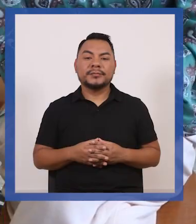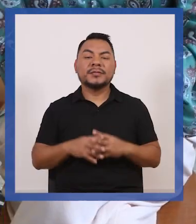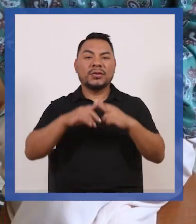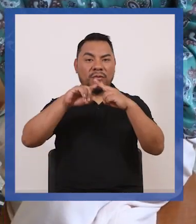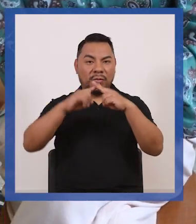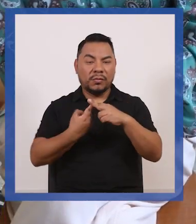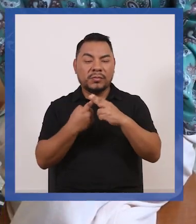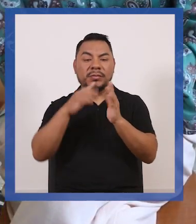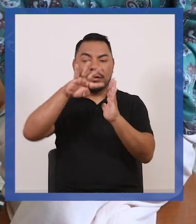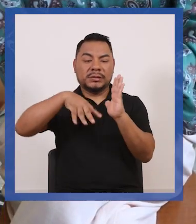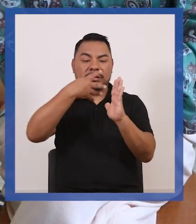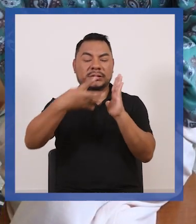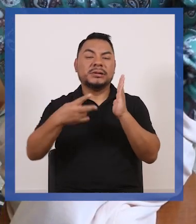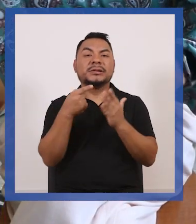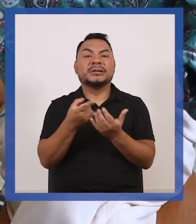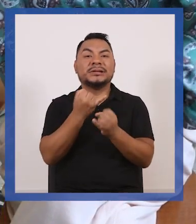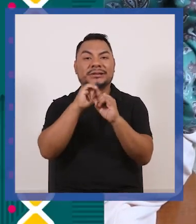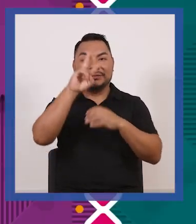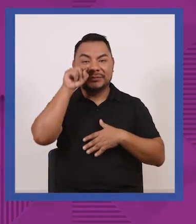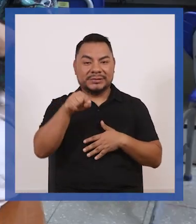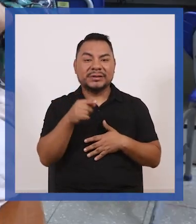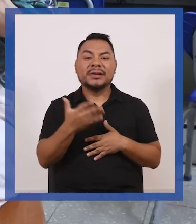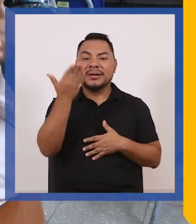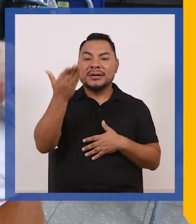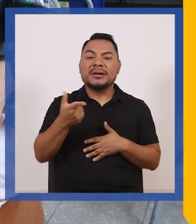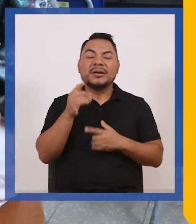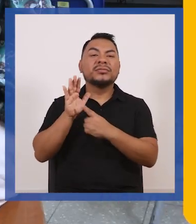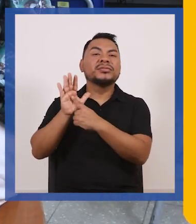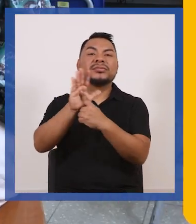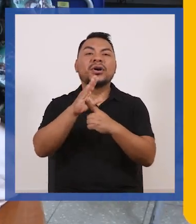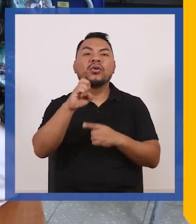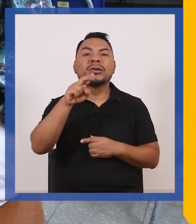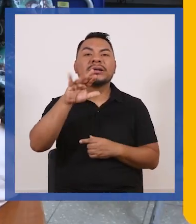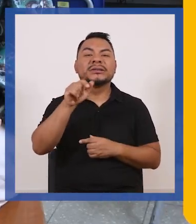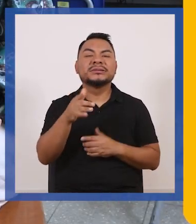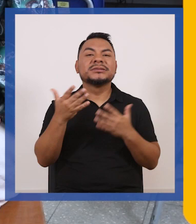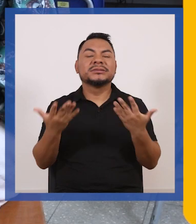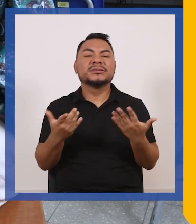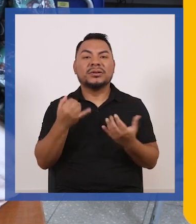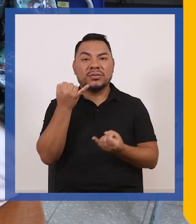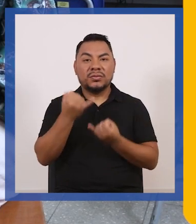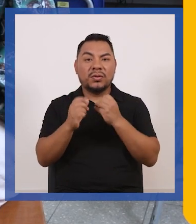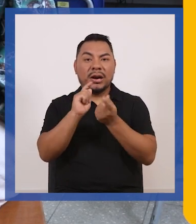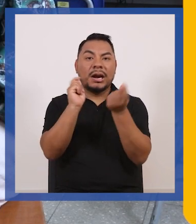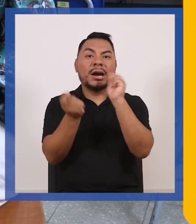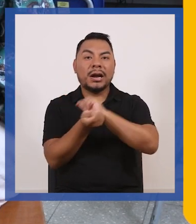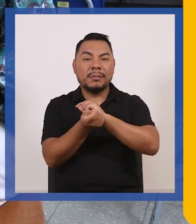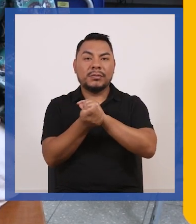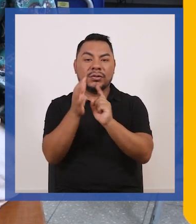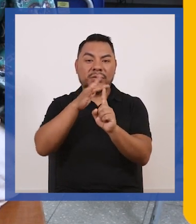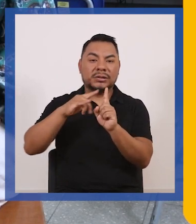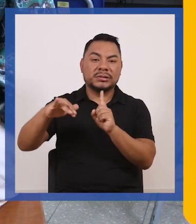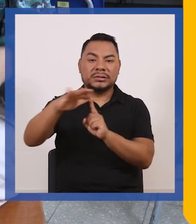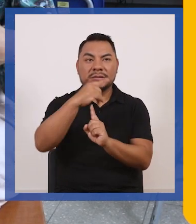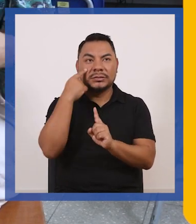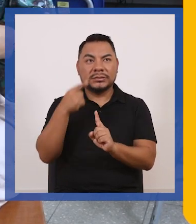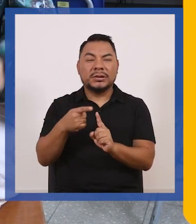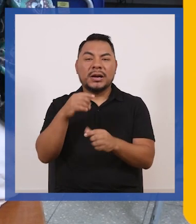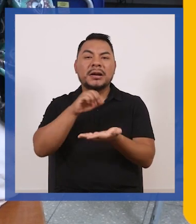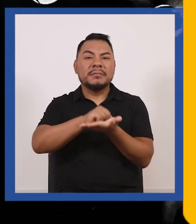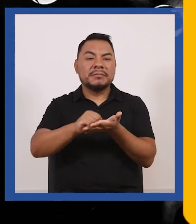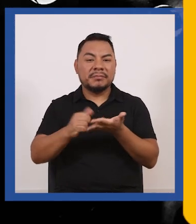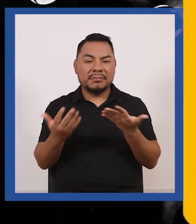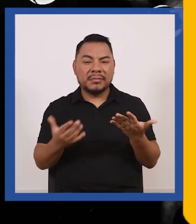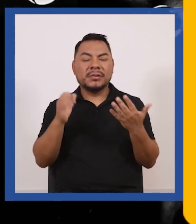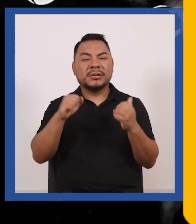Comenzamos la Agenda Bicentenario con Yacomanía la exposición colectiva que surgió a raíz de los últimos cambios climáticos acontecidos en estos